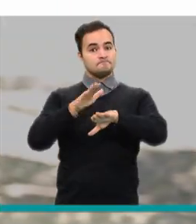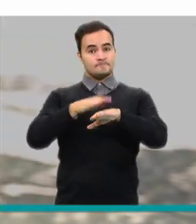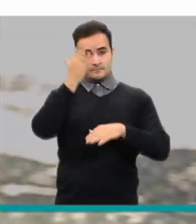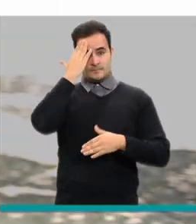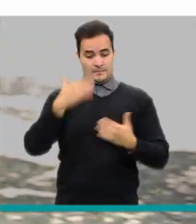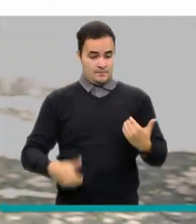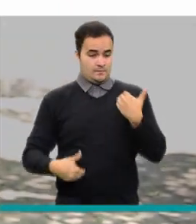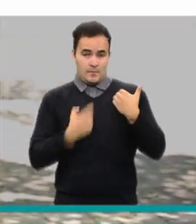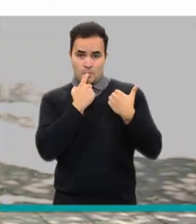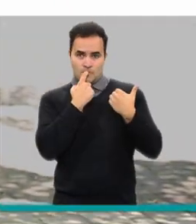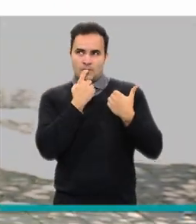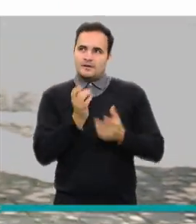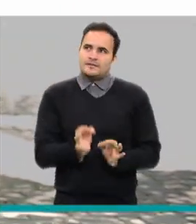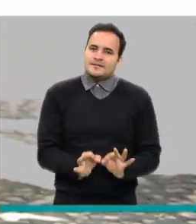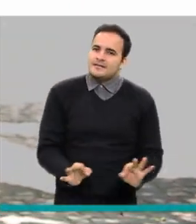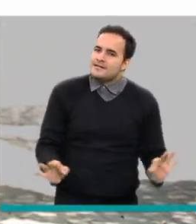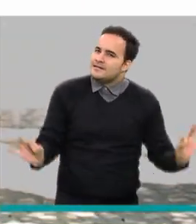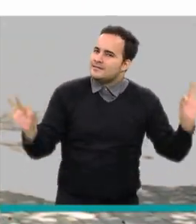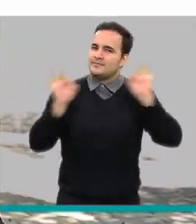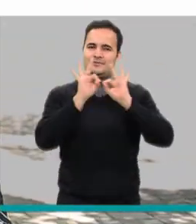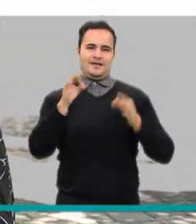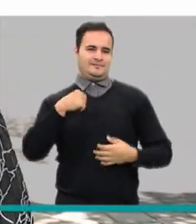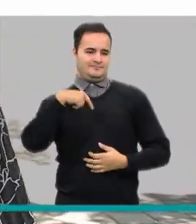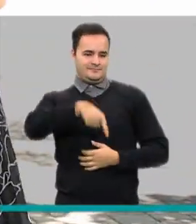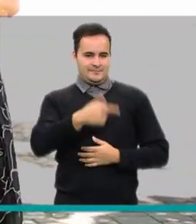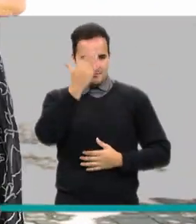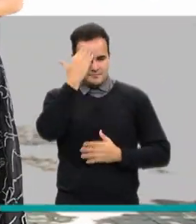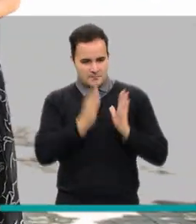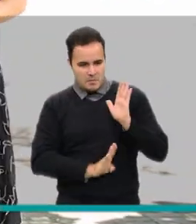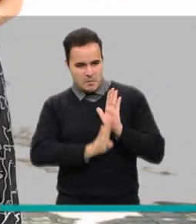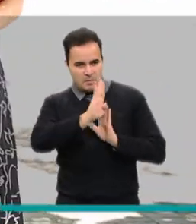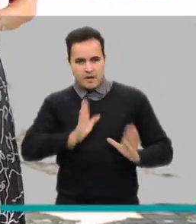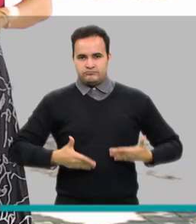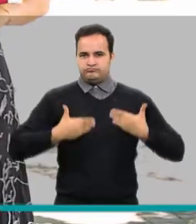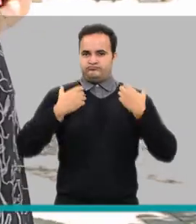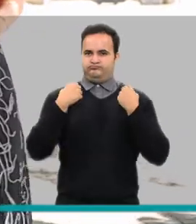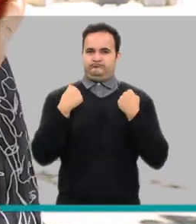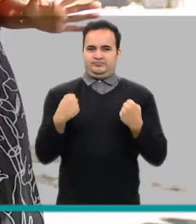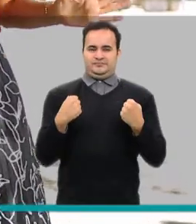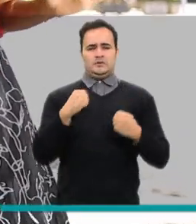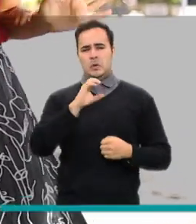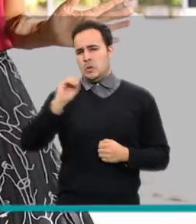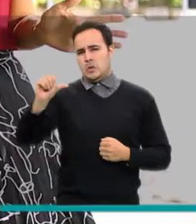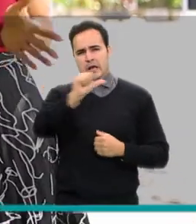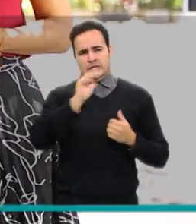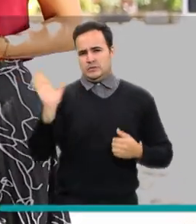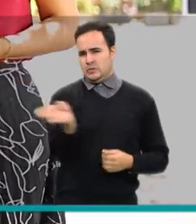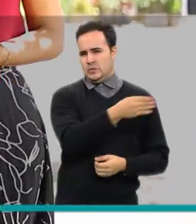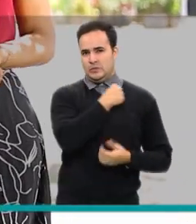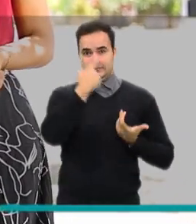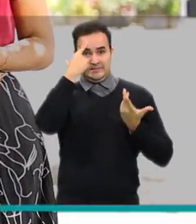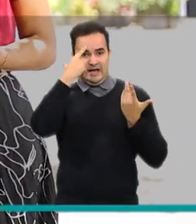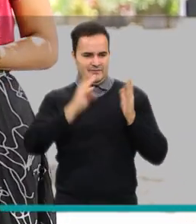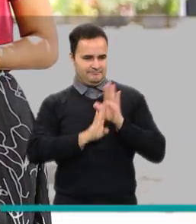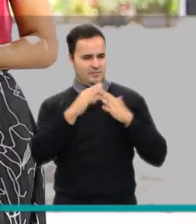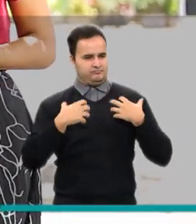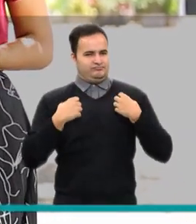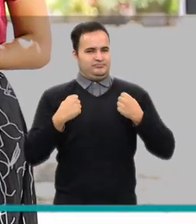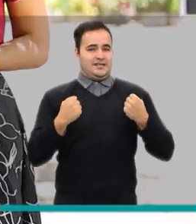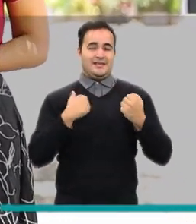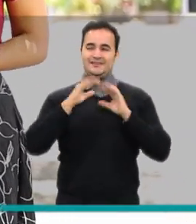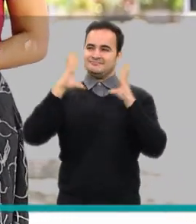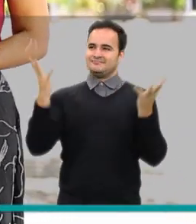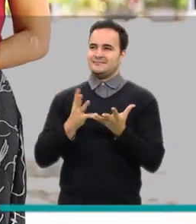Recuerda que la lactancia materna es fundamental en el desarrollo integral de niños y niñas y como efecto adicional contribuye a